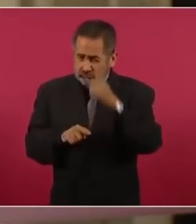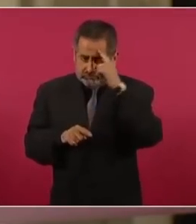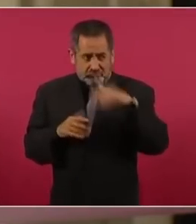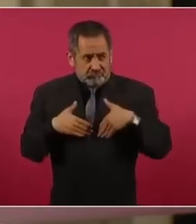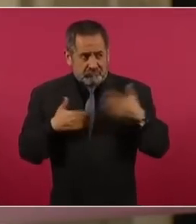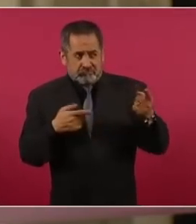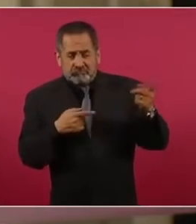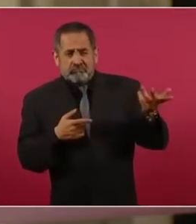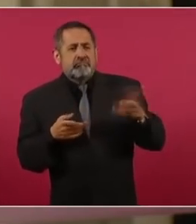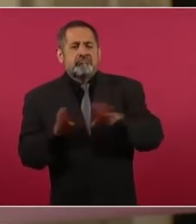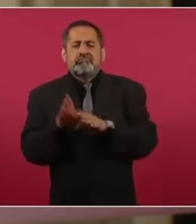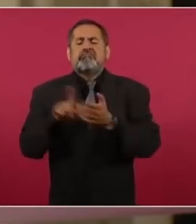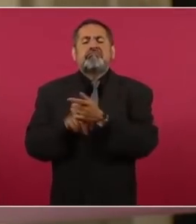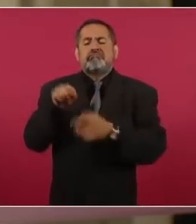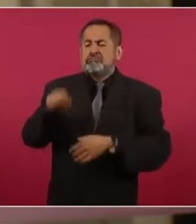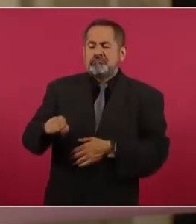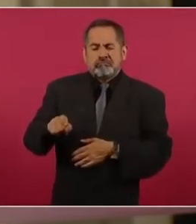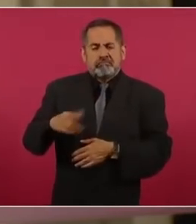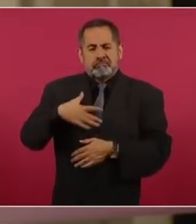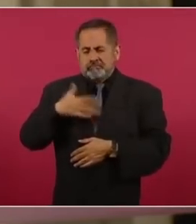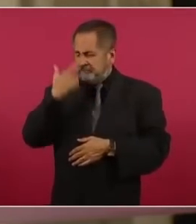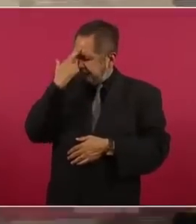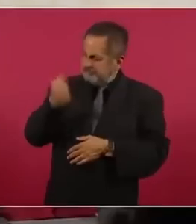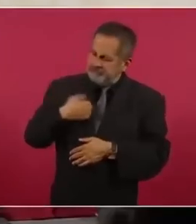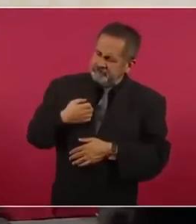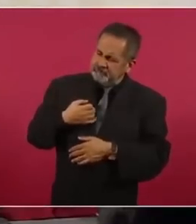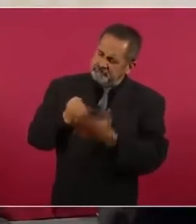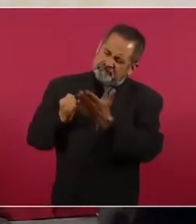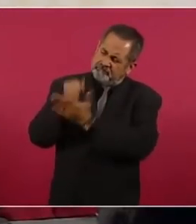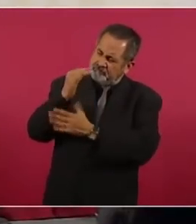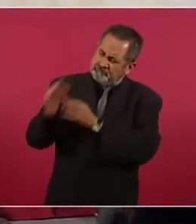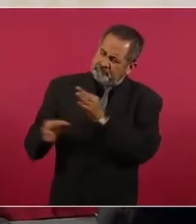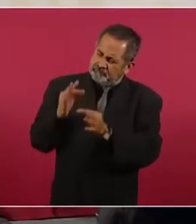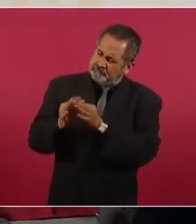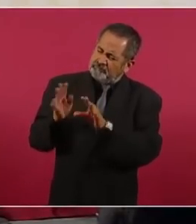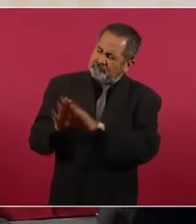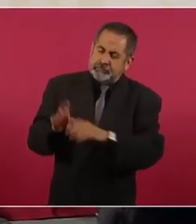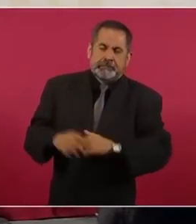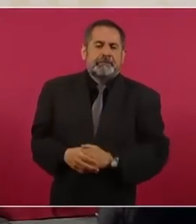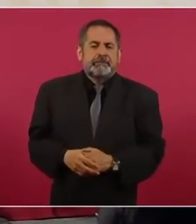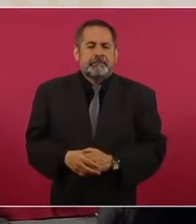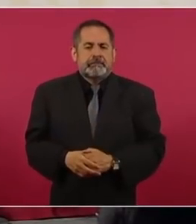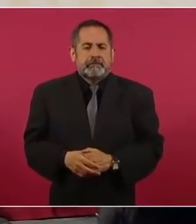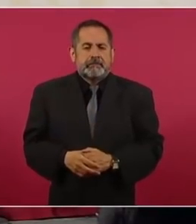sus argumentos, en sus razones para su posición? Mira, Miguel,